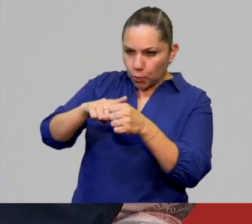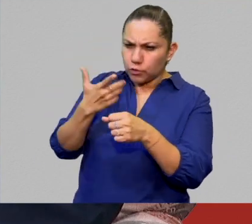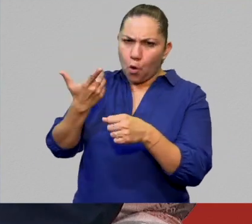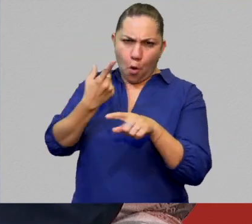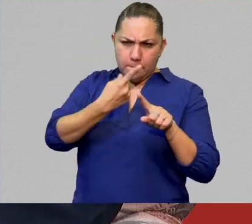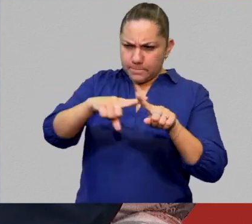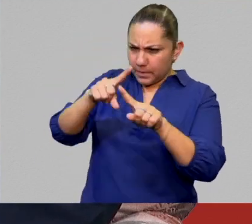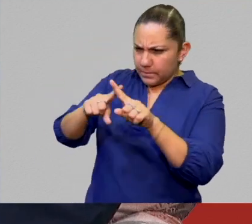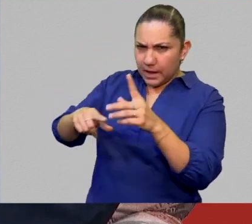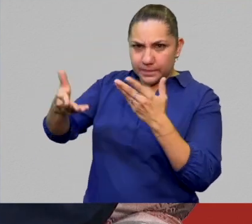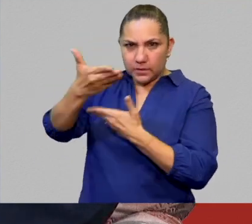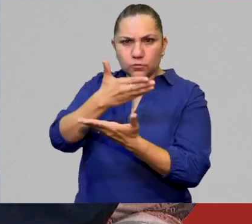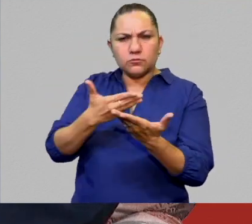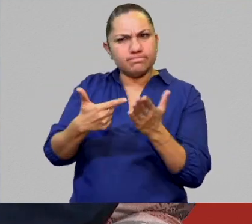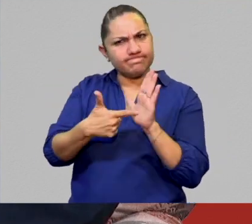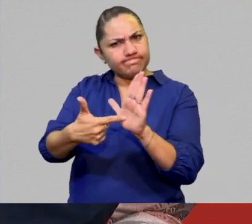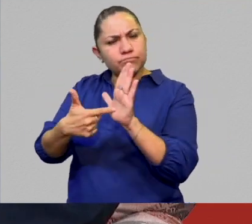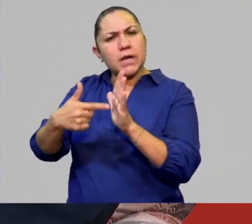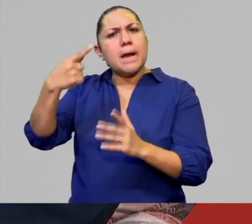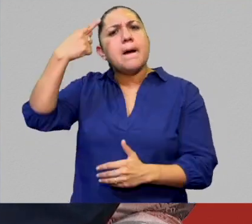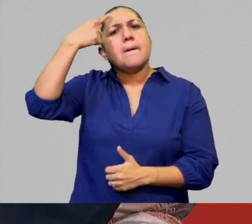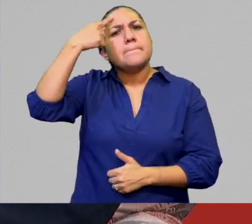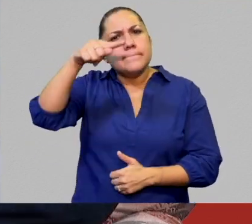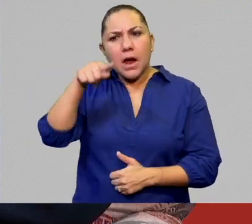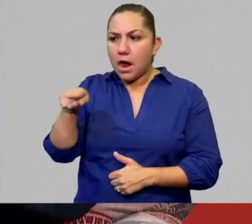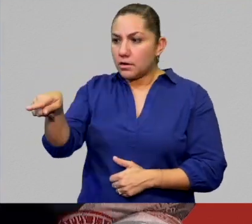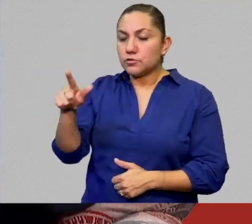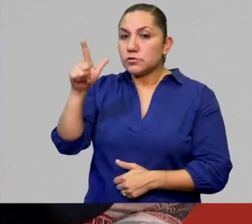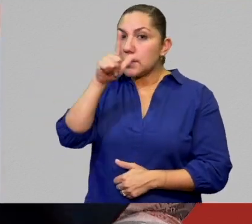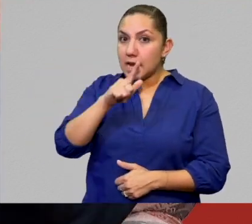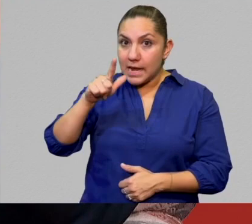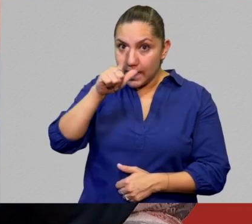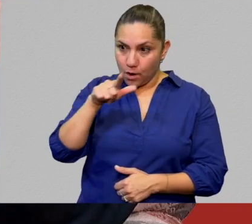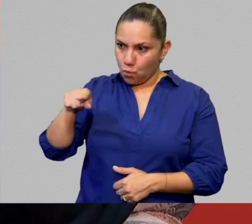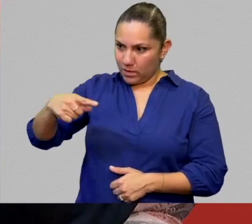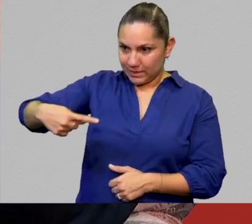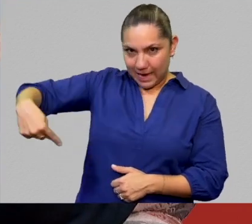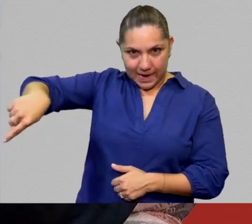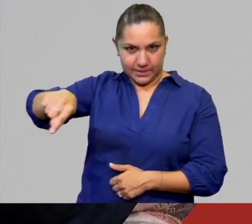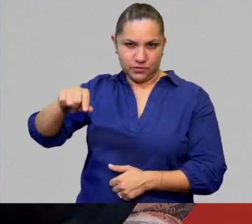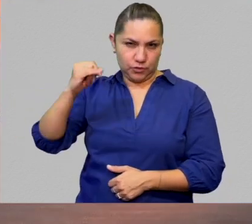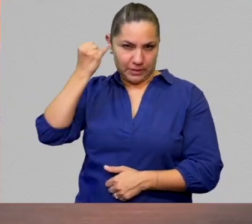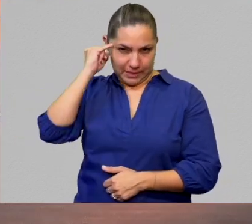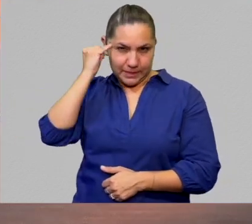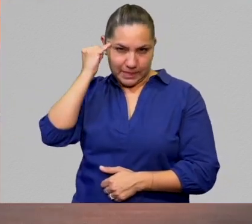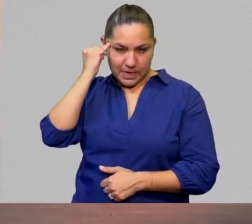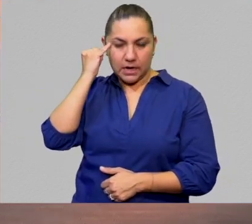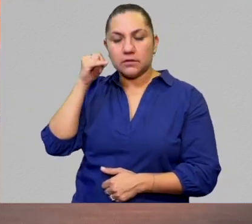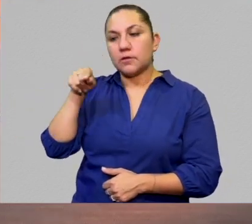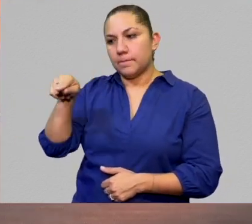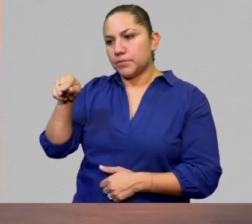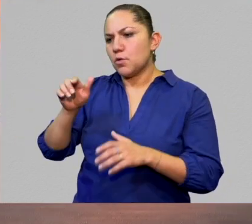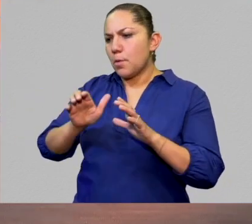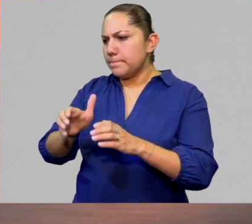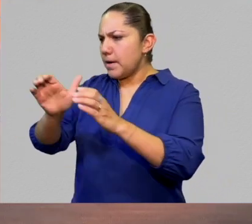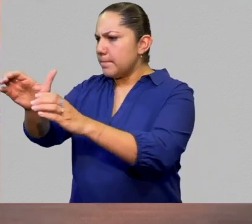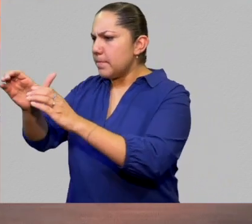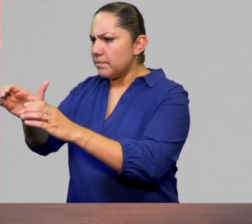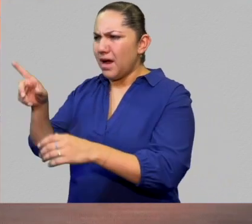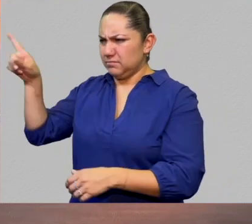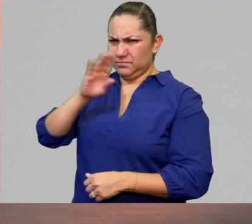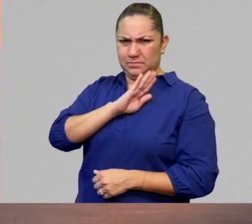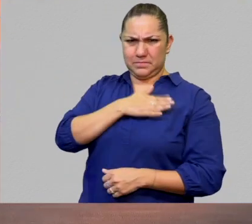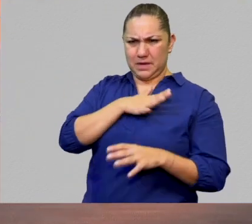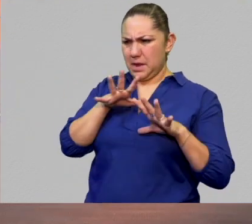Interculturalidad, por colocar en un plano de igualdad, en un plano de equidad, a las lenguas originarias, las lenguas